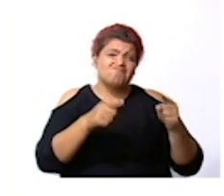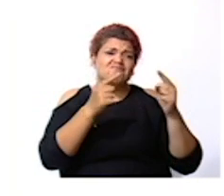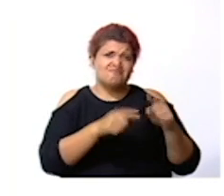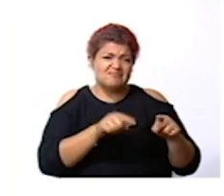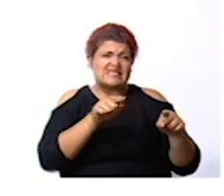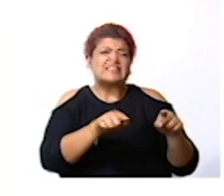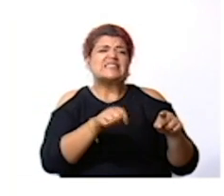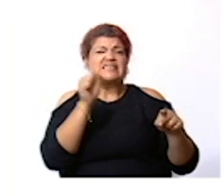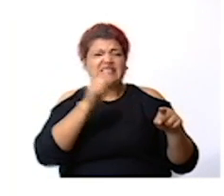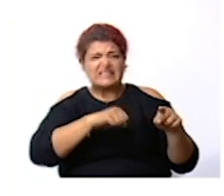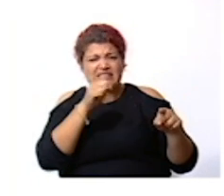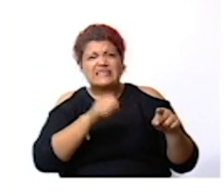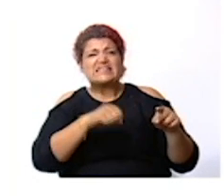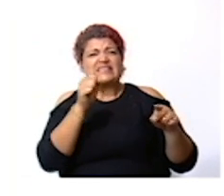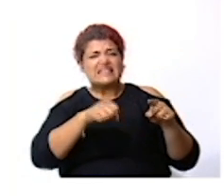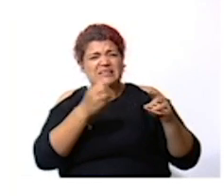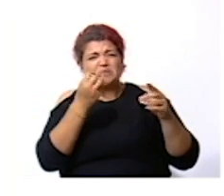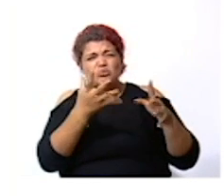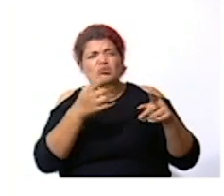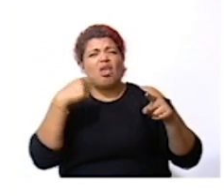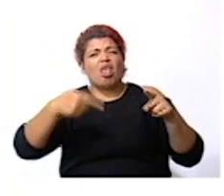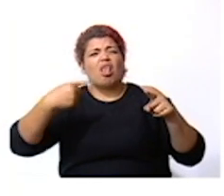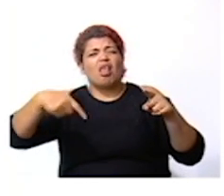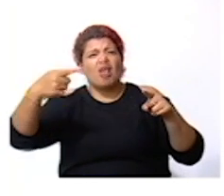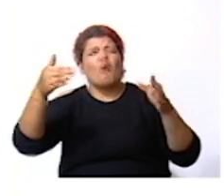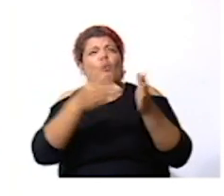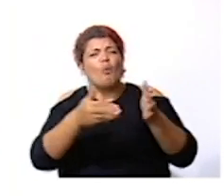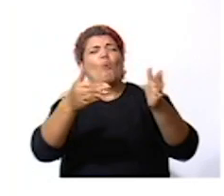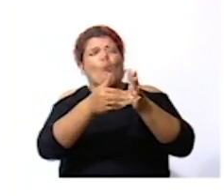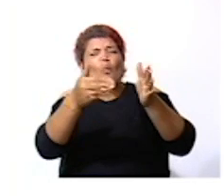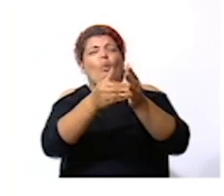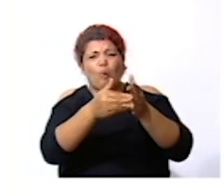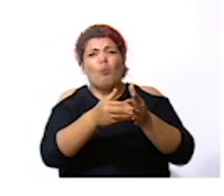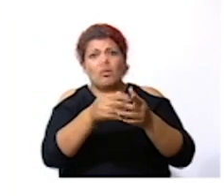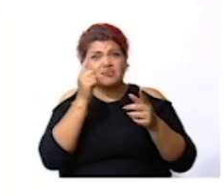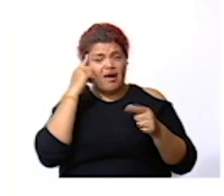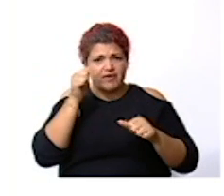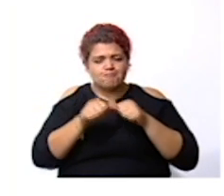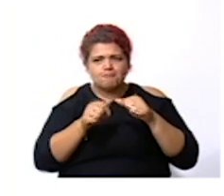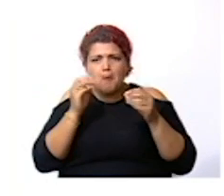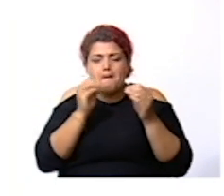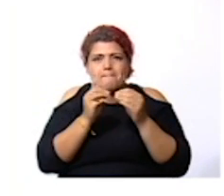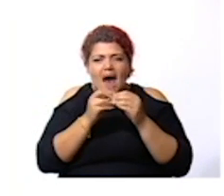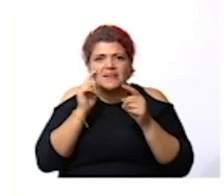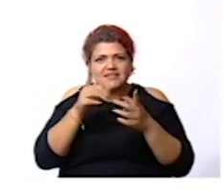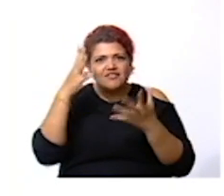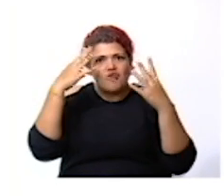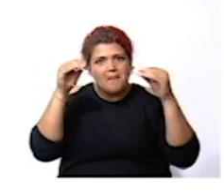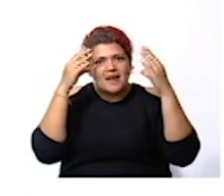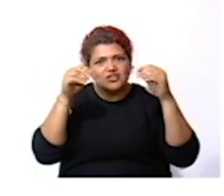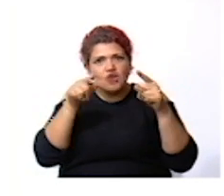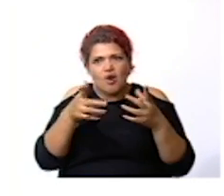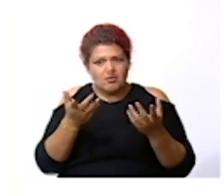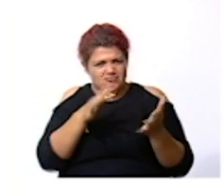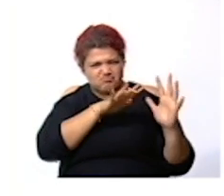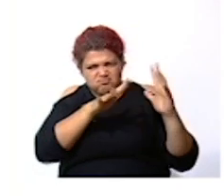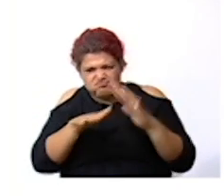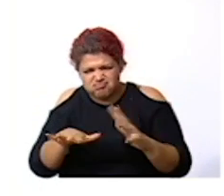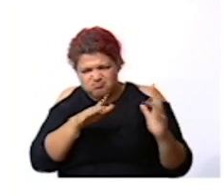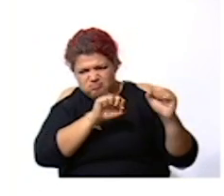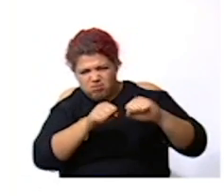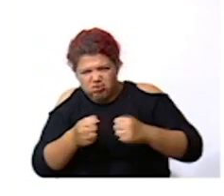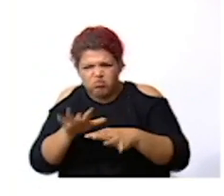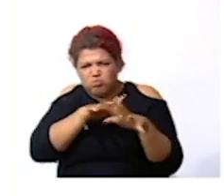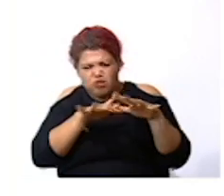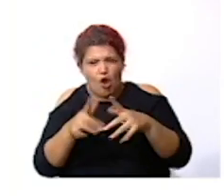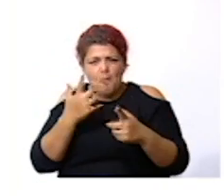amenazas sucedan con bastante frecuencia avanza para conocer más detalles sobre los tipos de derrumbes y las